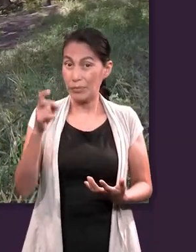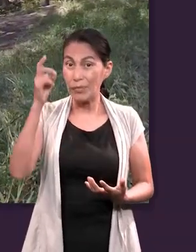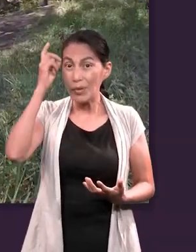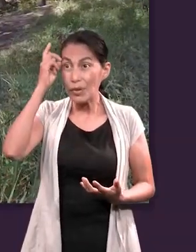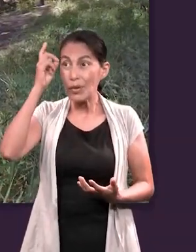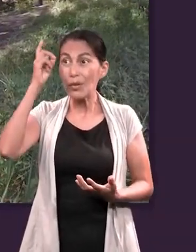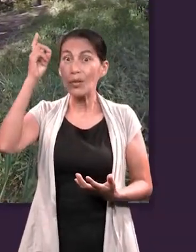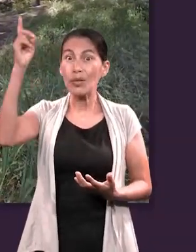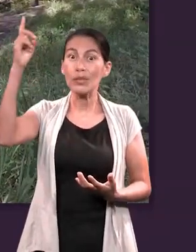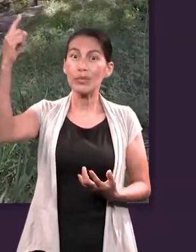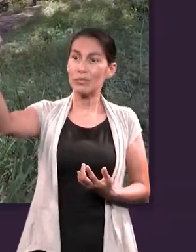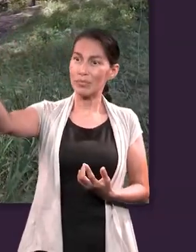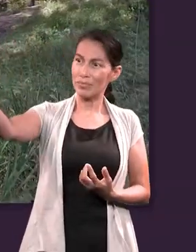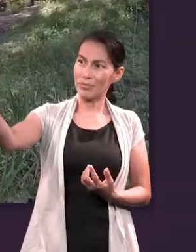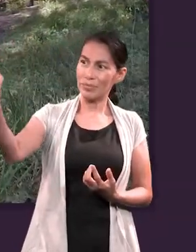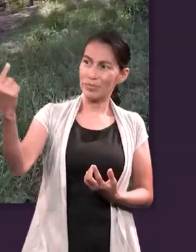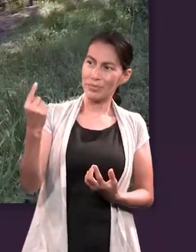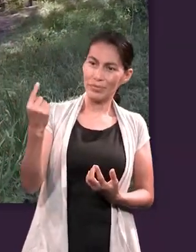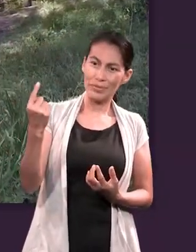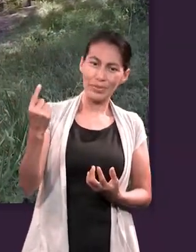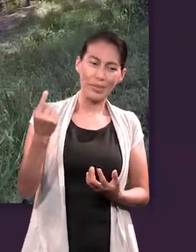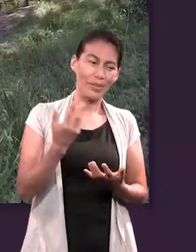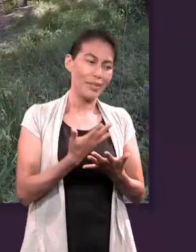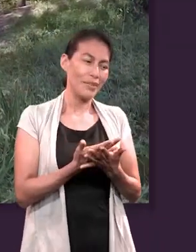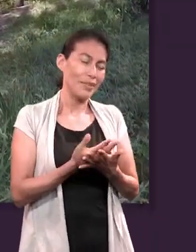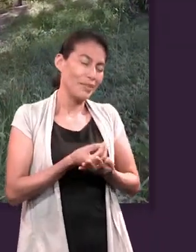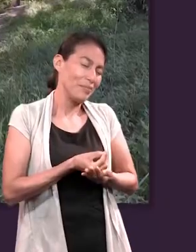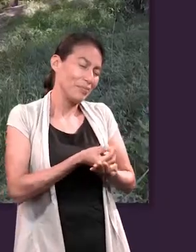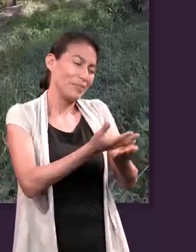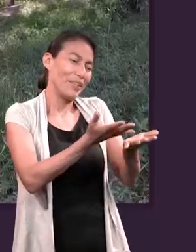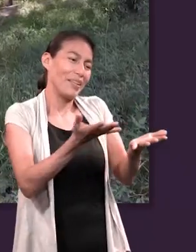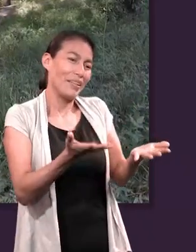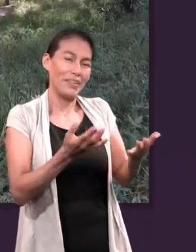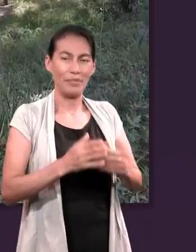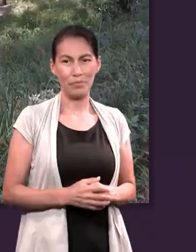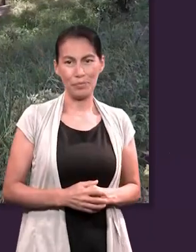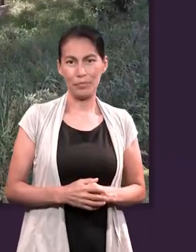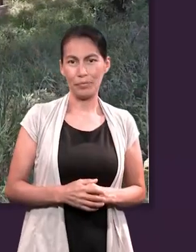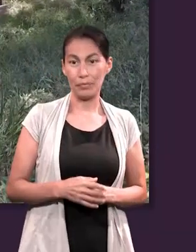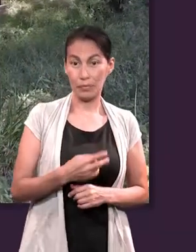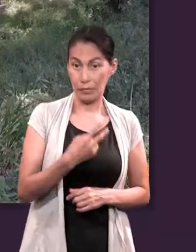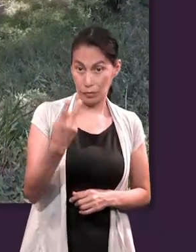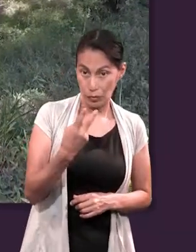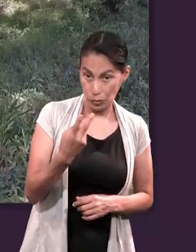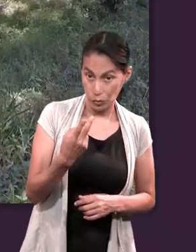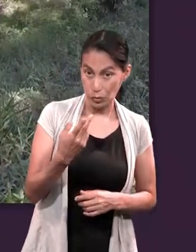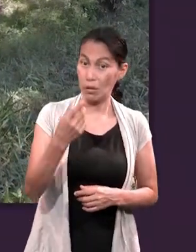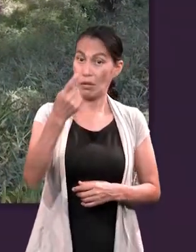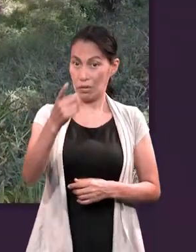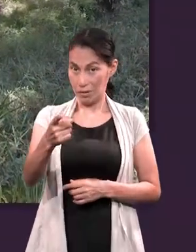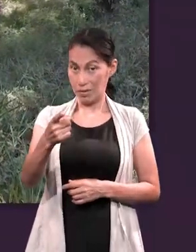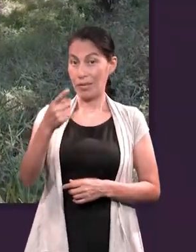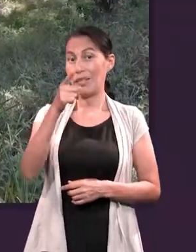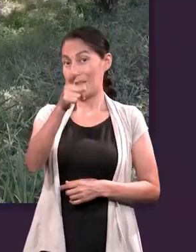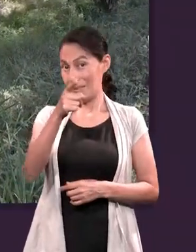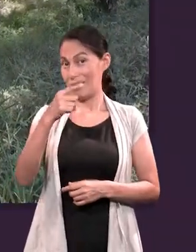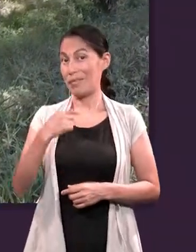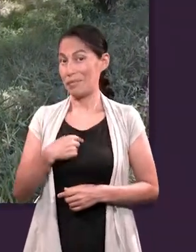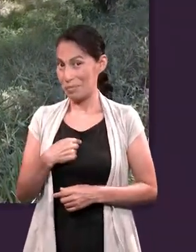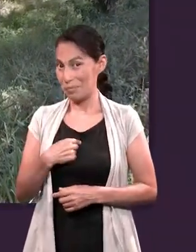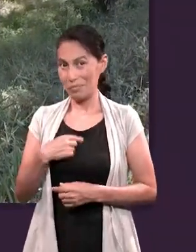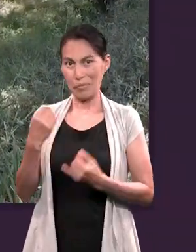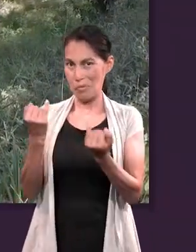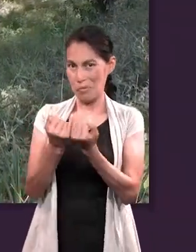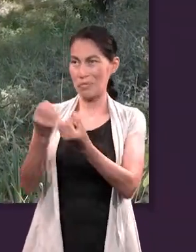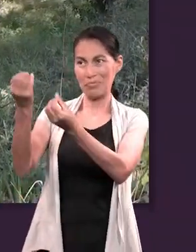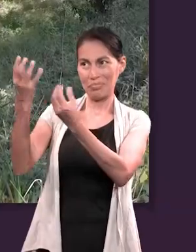patética escena Dios sale a su encuentro y les ofrece esperanza. Y esa esperanza que les ofreció a ellos y que hoy nos